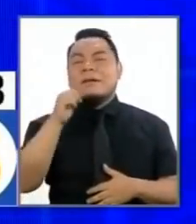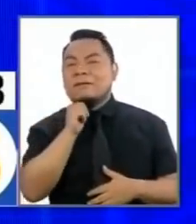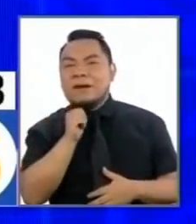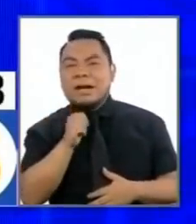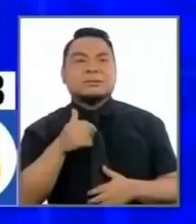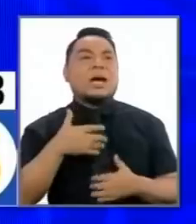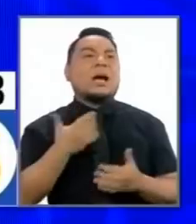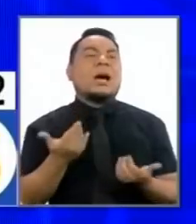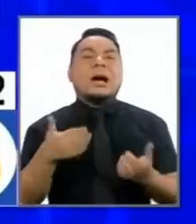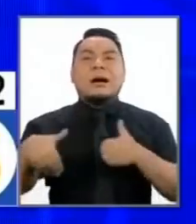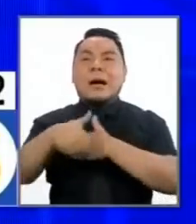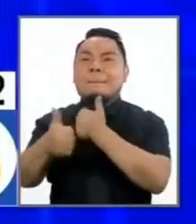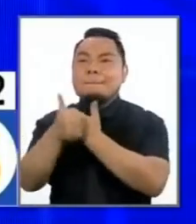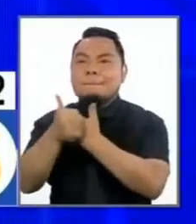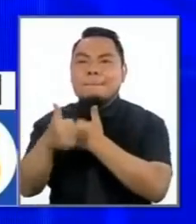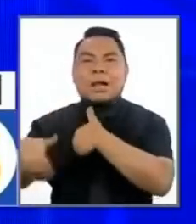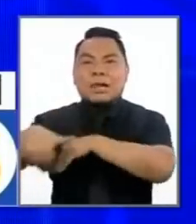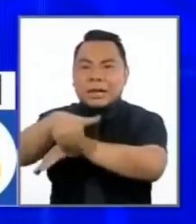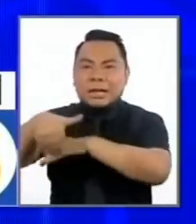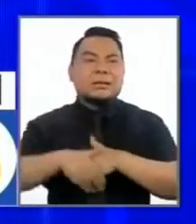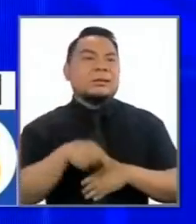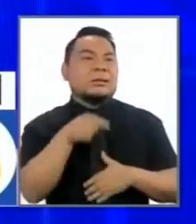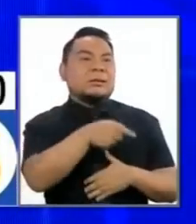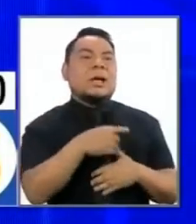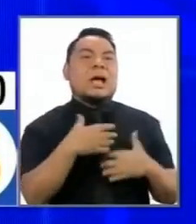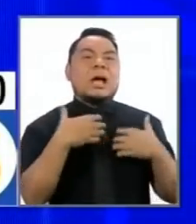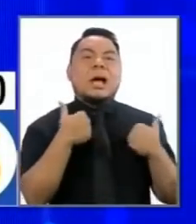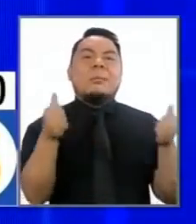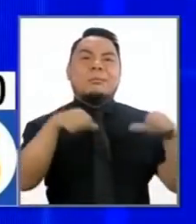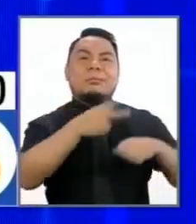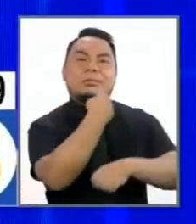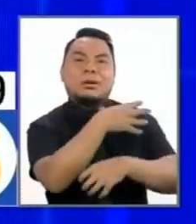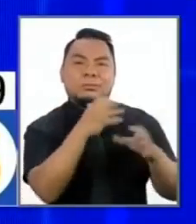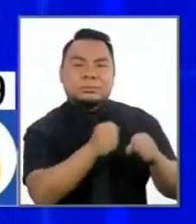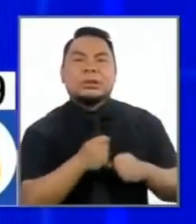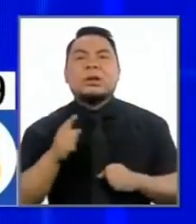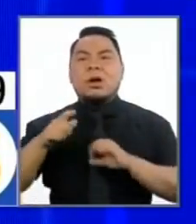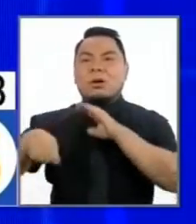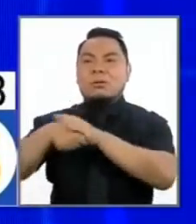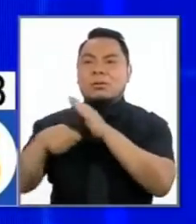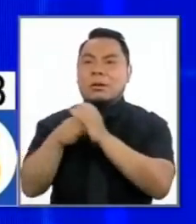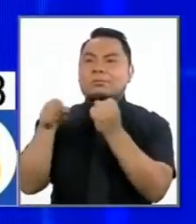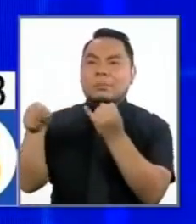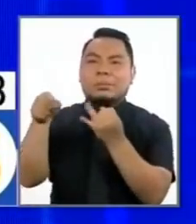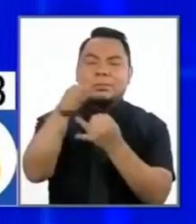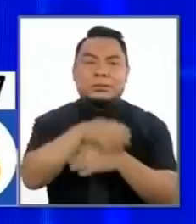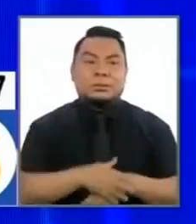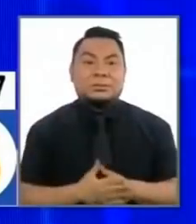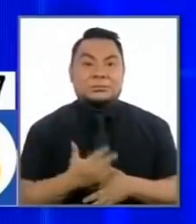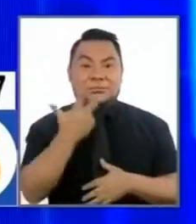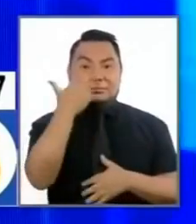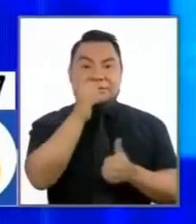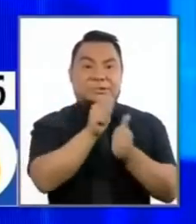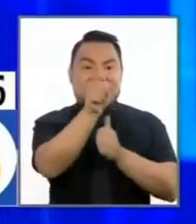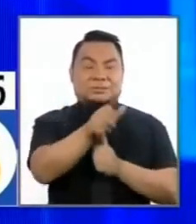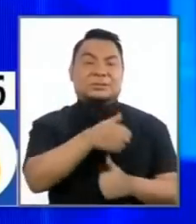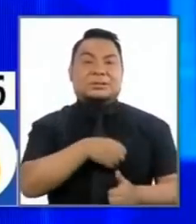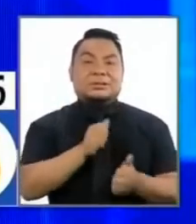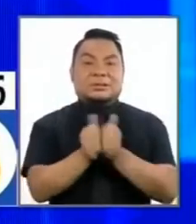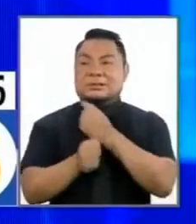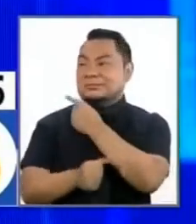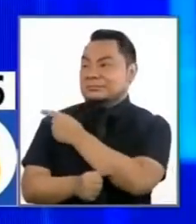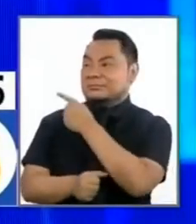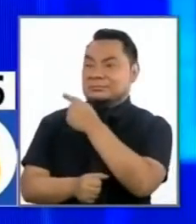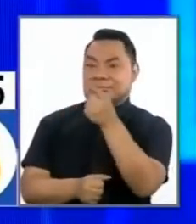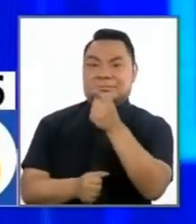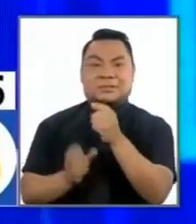inseguridad de la falta de salud de la falta de corrupción y justamente acá tenemos tres candidatos que pertenecen y han